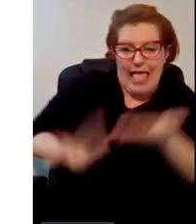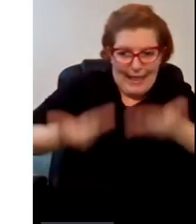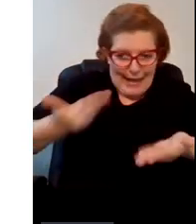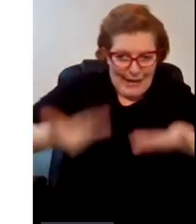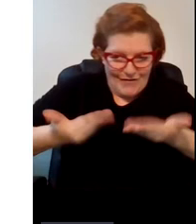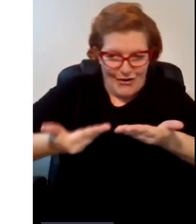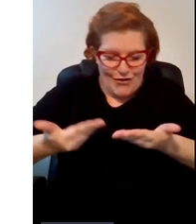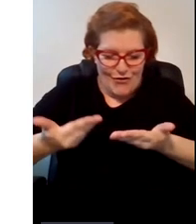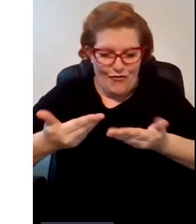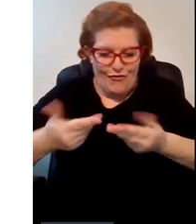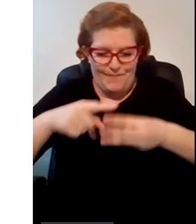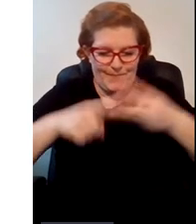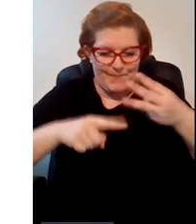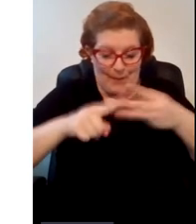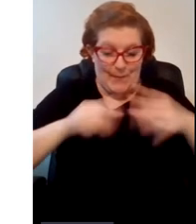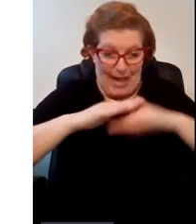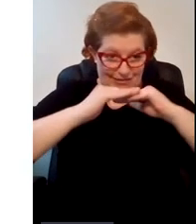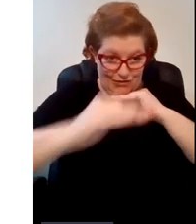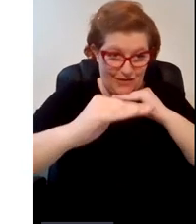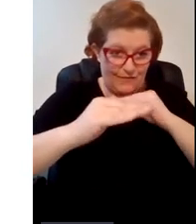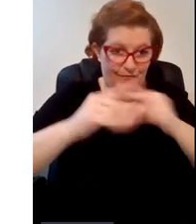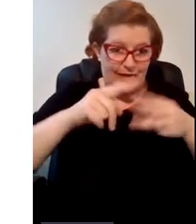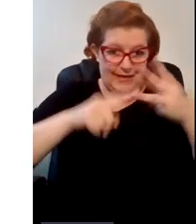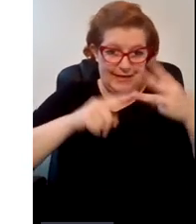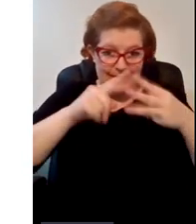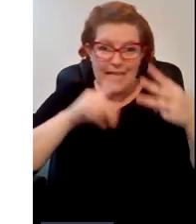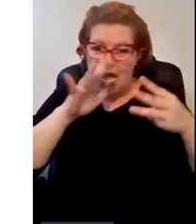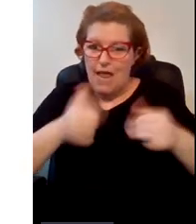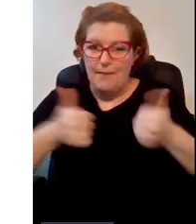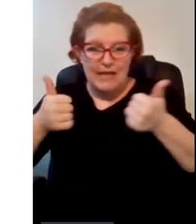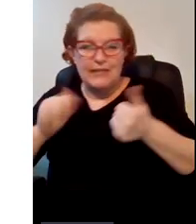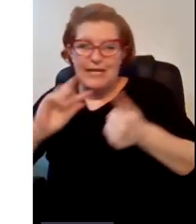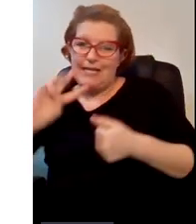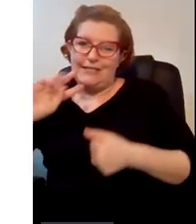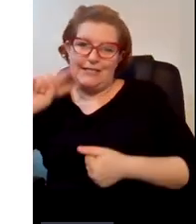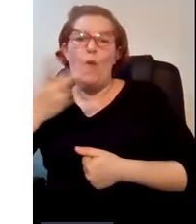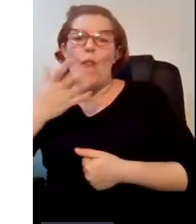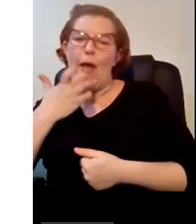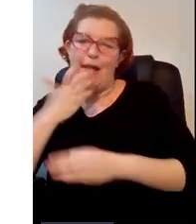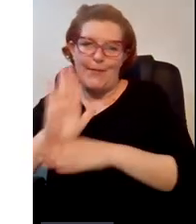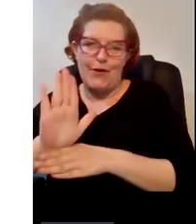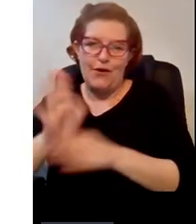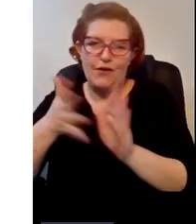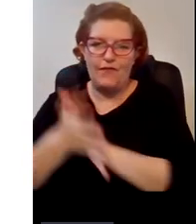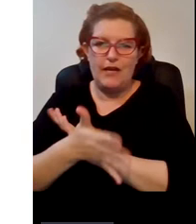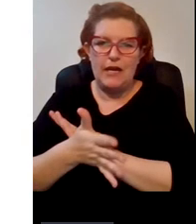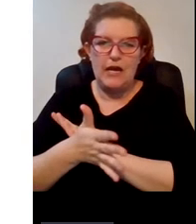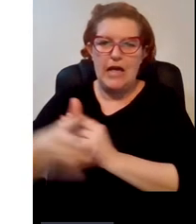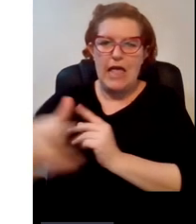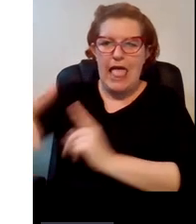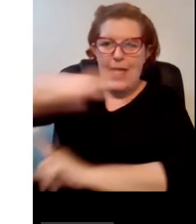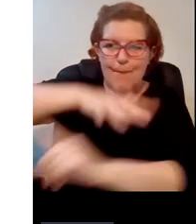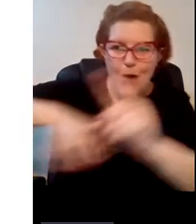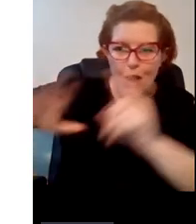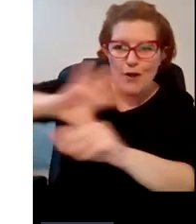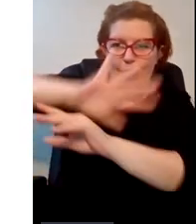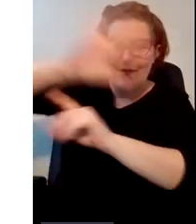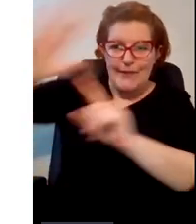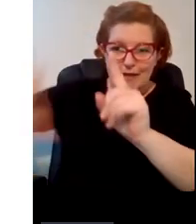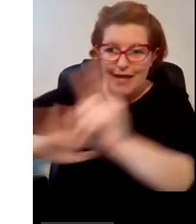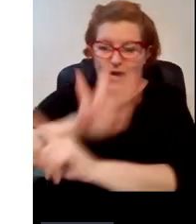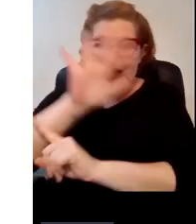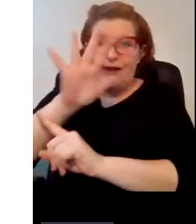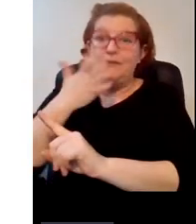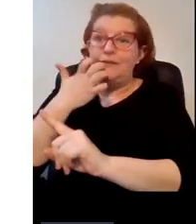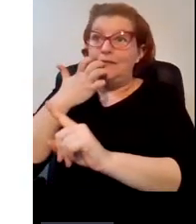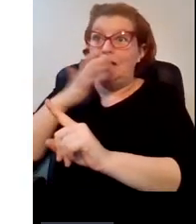tres dimensiones de la sostenibilidad y yo ahora estoy más en el segundo ejemplo que hay una envolvente de medioambiente que sin esa no podemos pasar